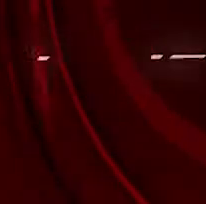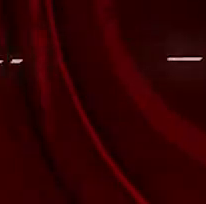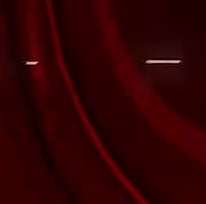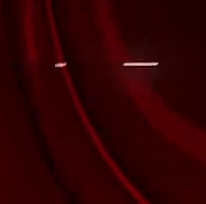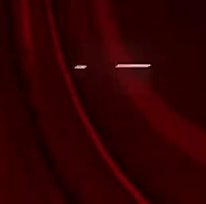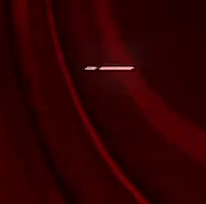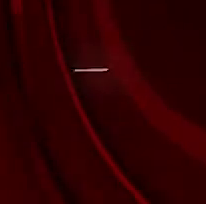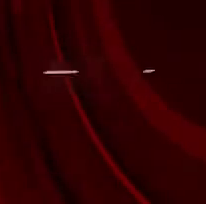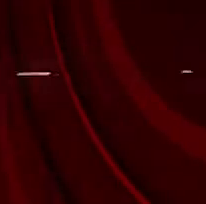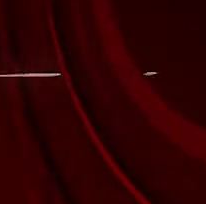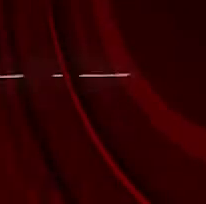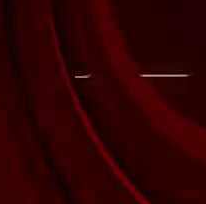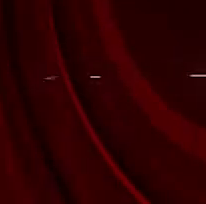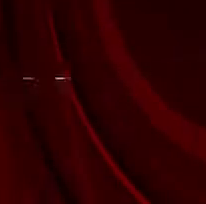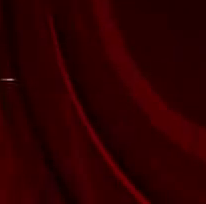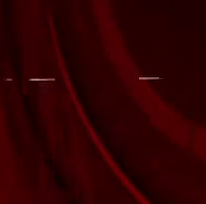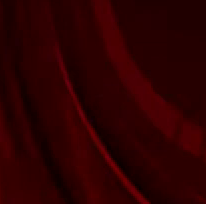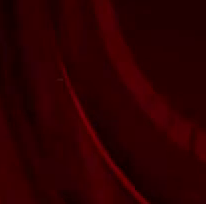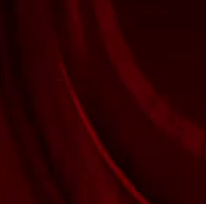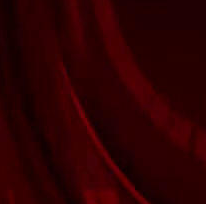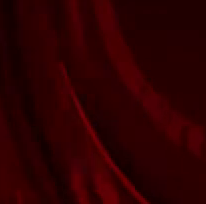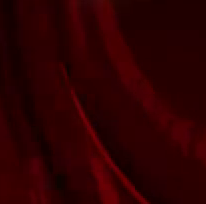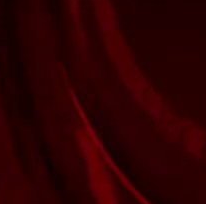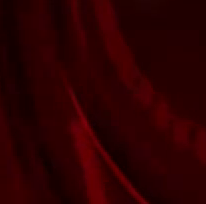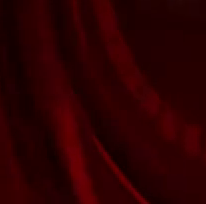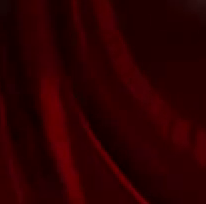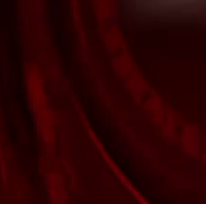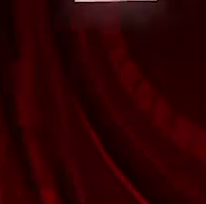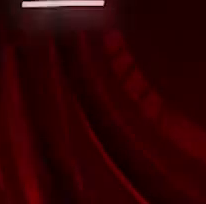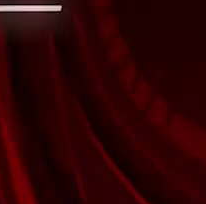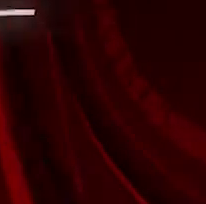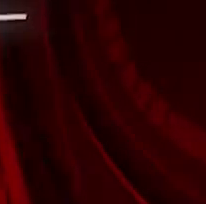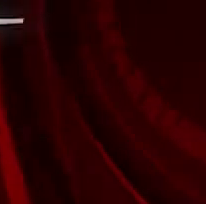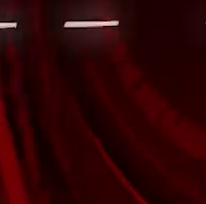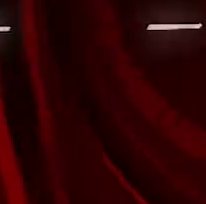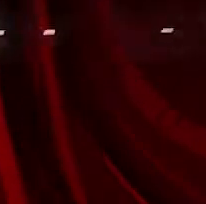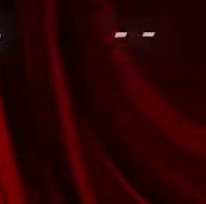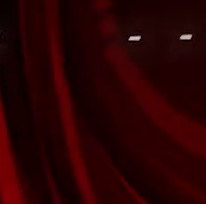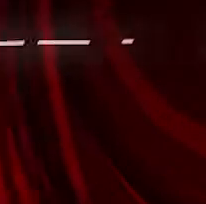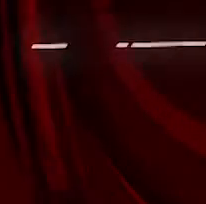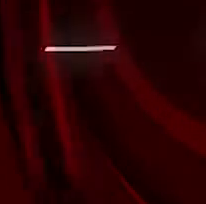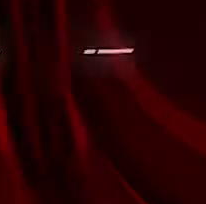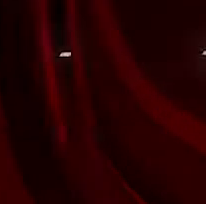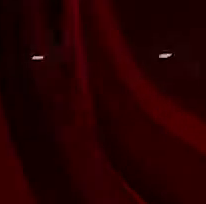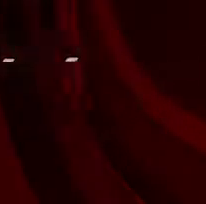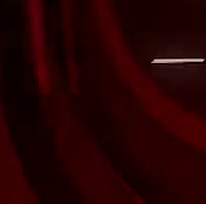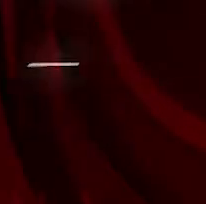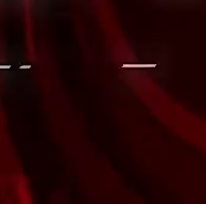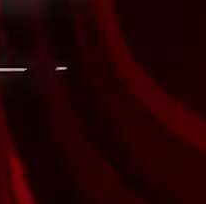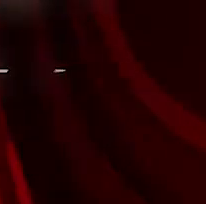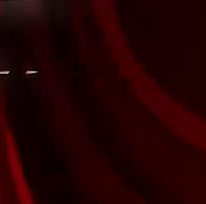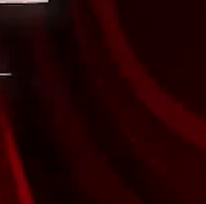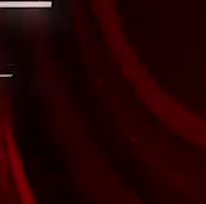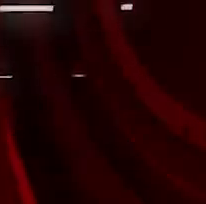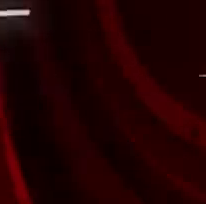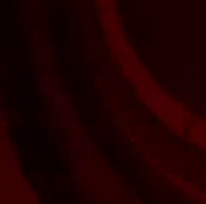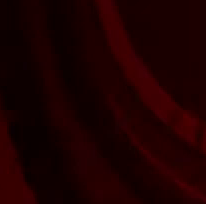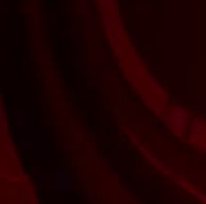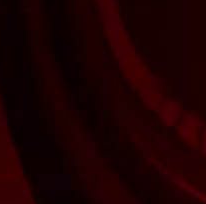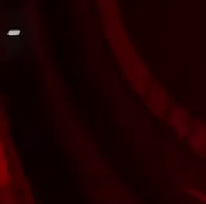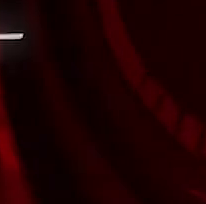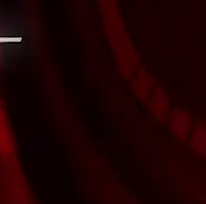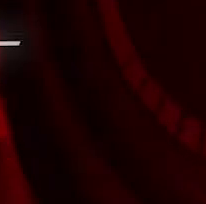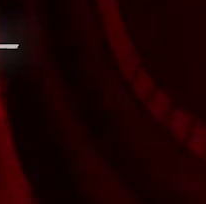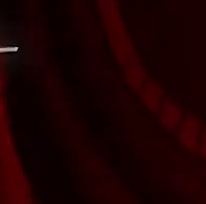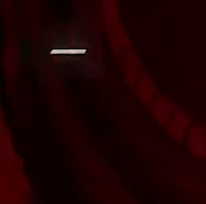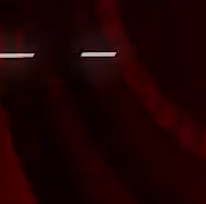el euro cerró en 3.473 pesos con 67 centavos el barril de petróleo 46 dólares con